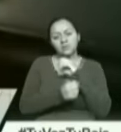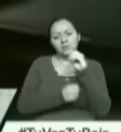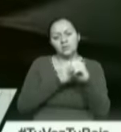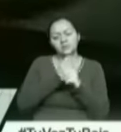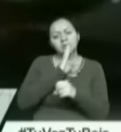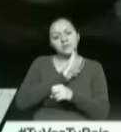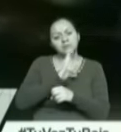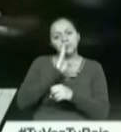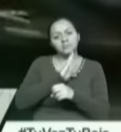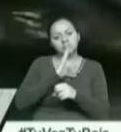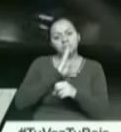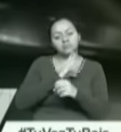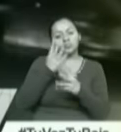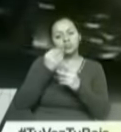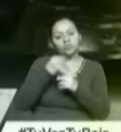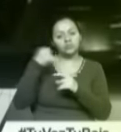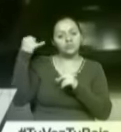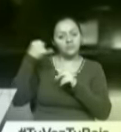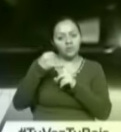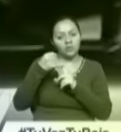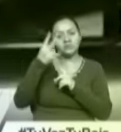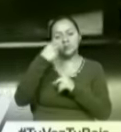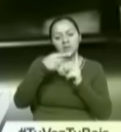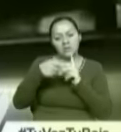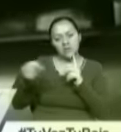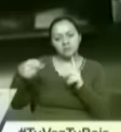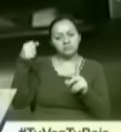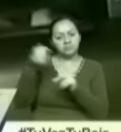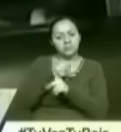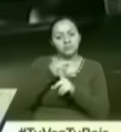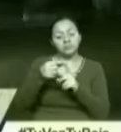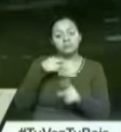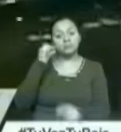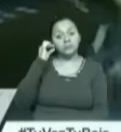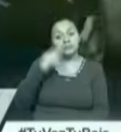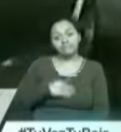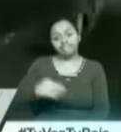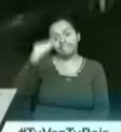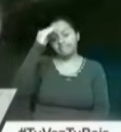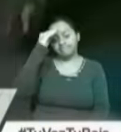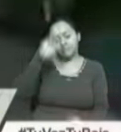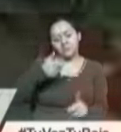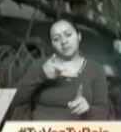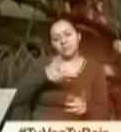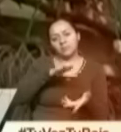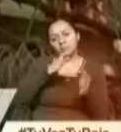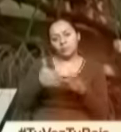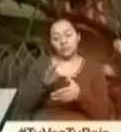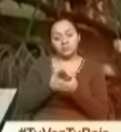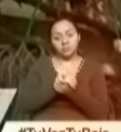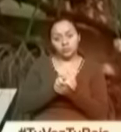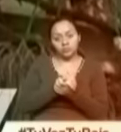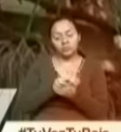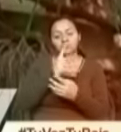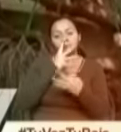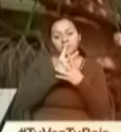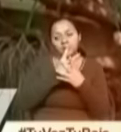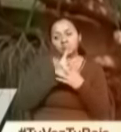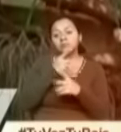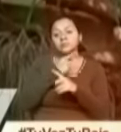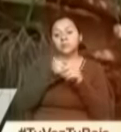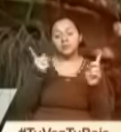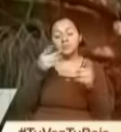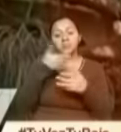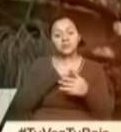tratos y abusos sexuales contra ella y sus hijas. Todo el arco político ha elogiado la medida a las críticas, en este caso proceden de los jueces.